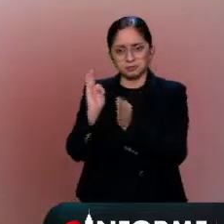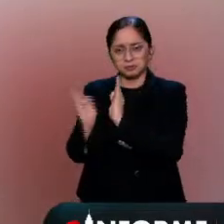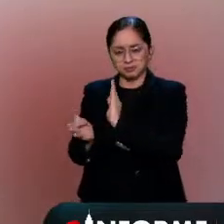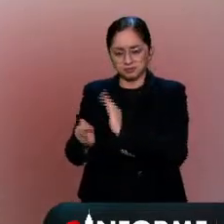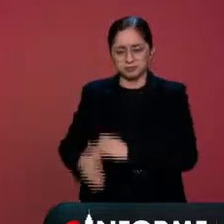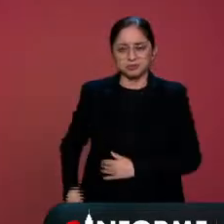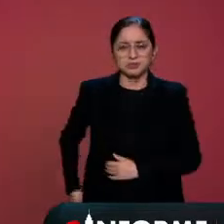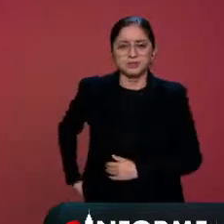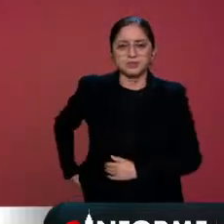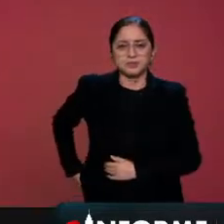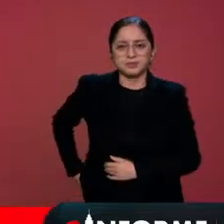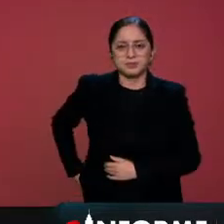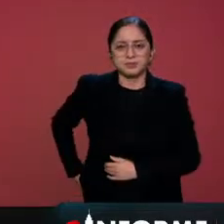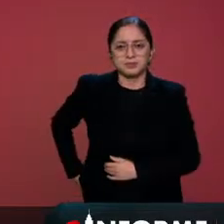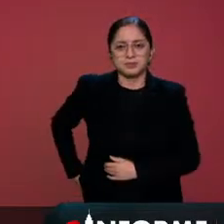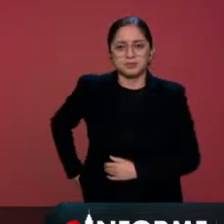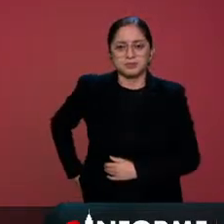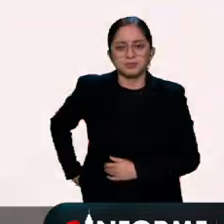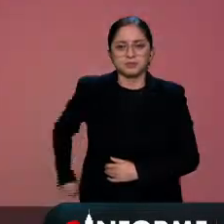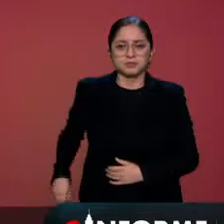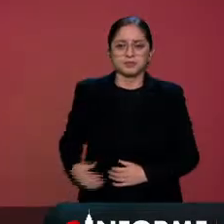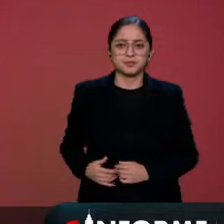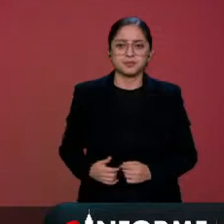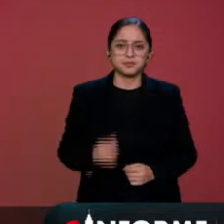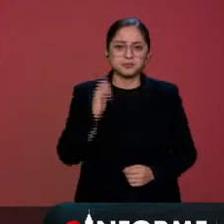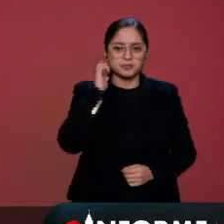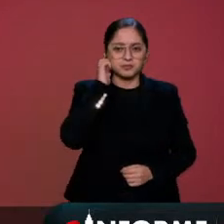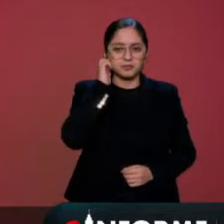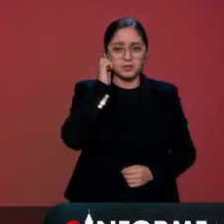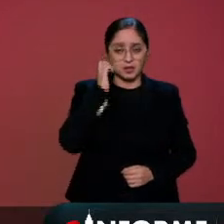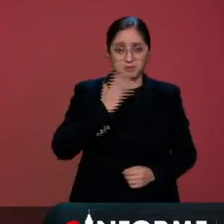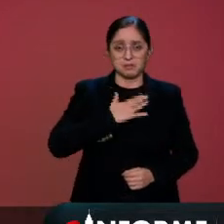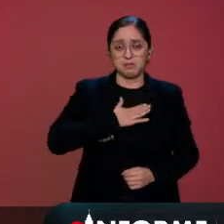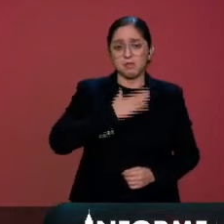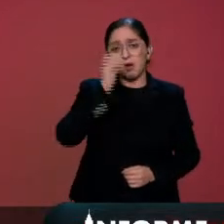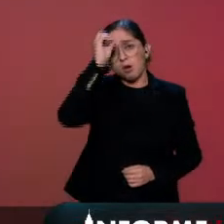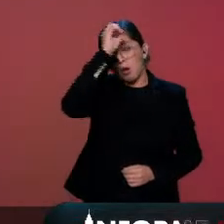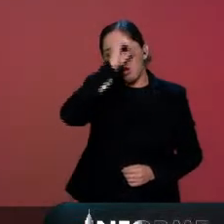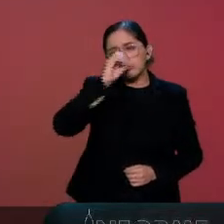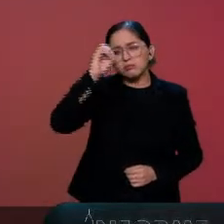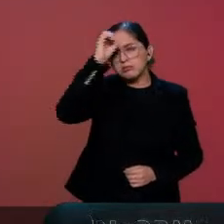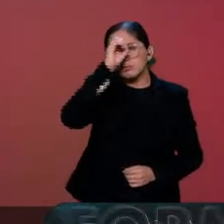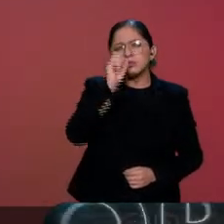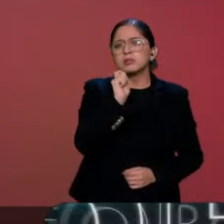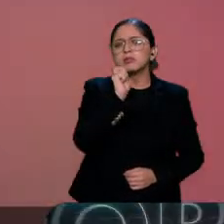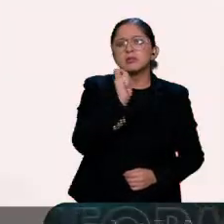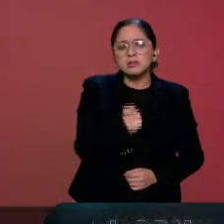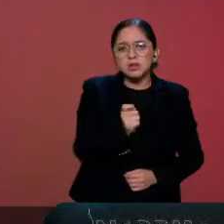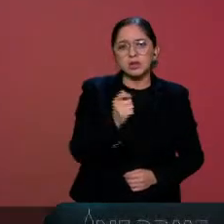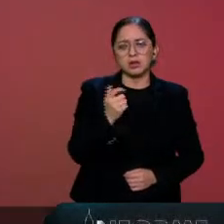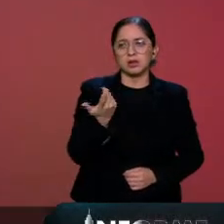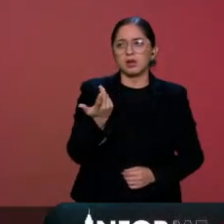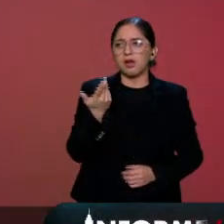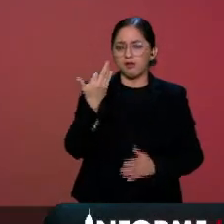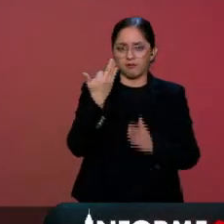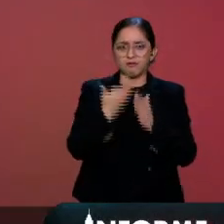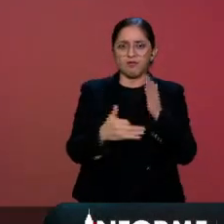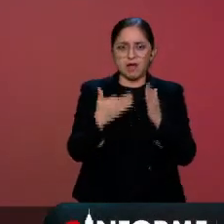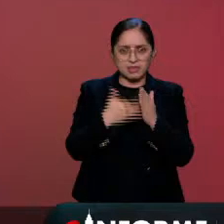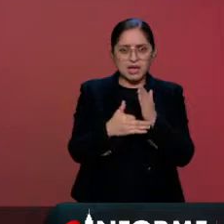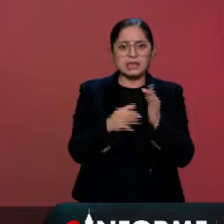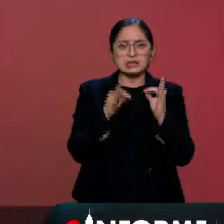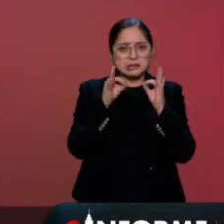Yo siento que hace falta que los tres